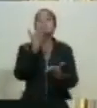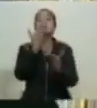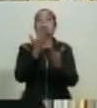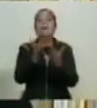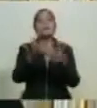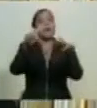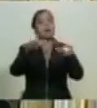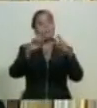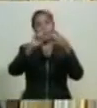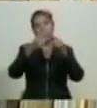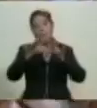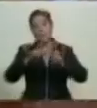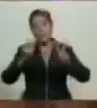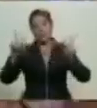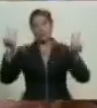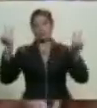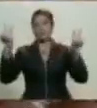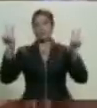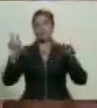paz